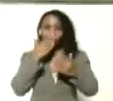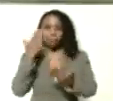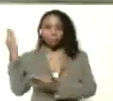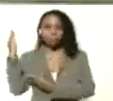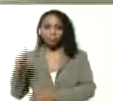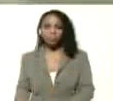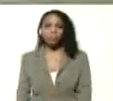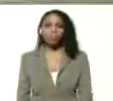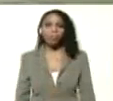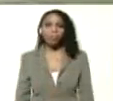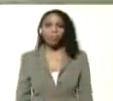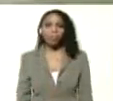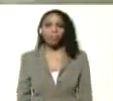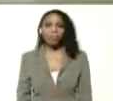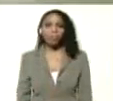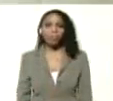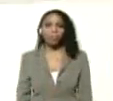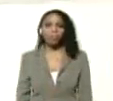presidente